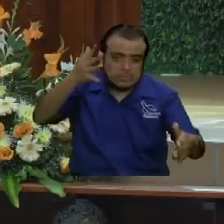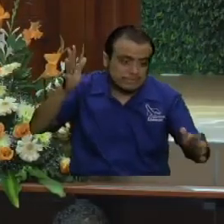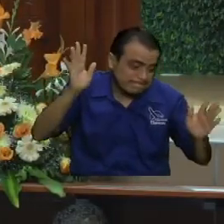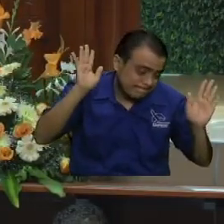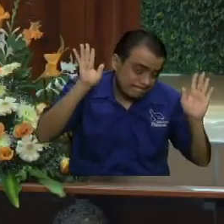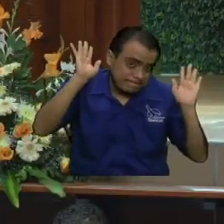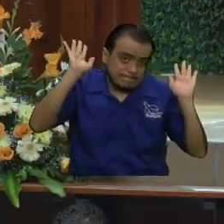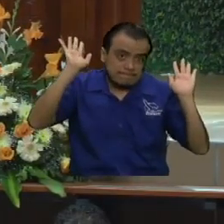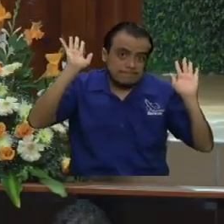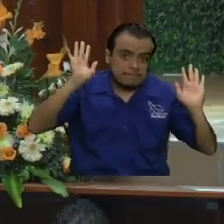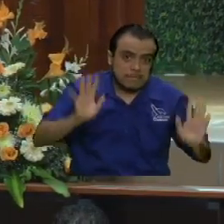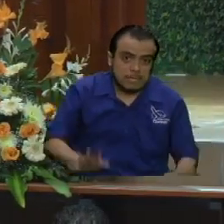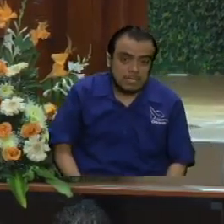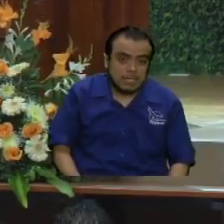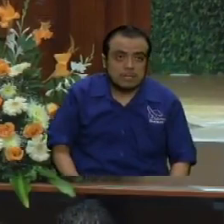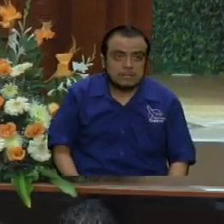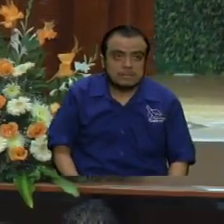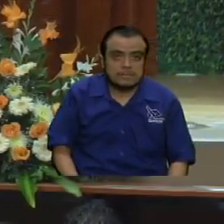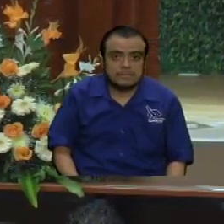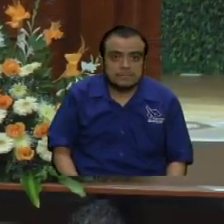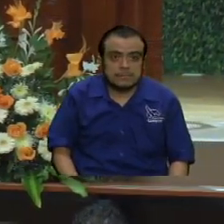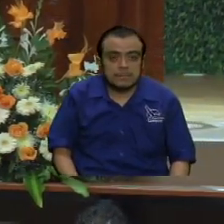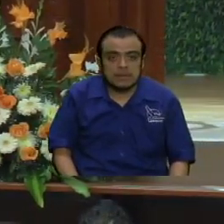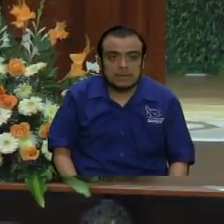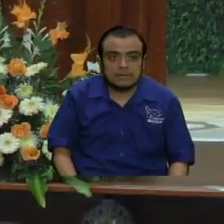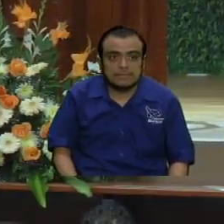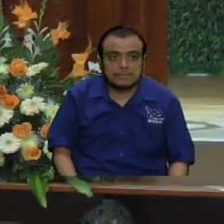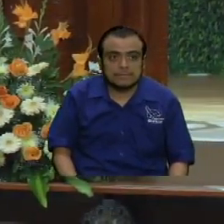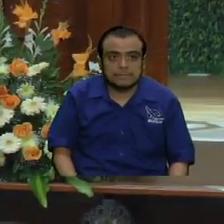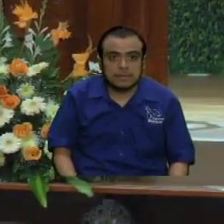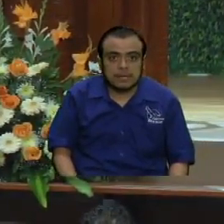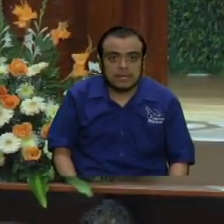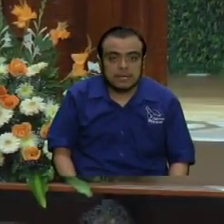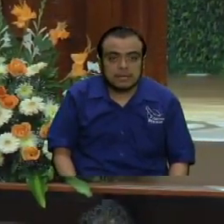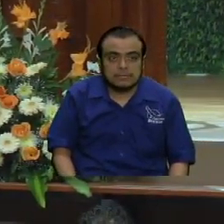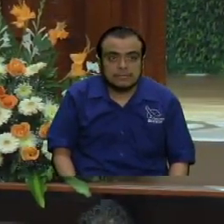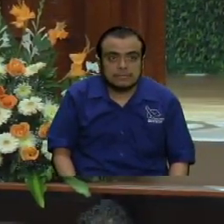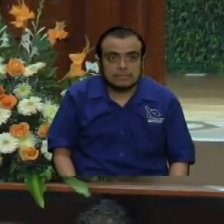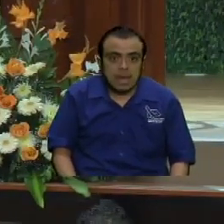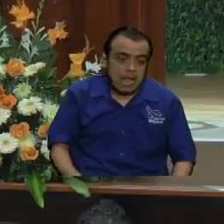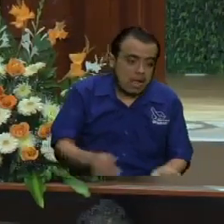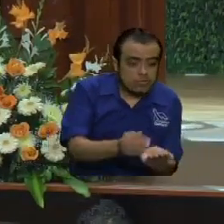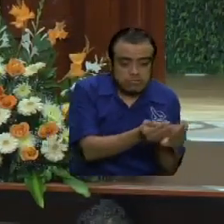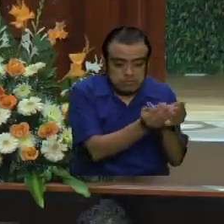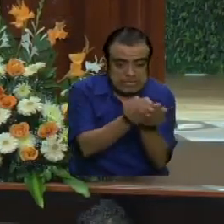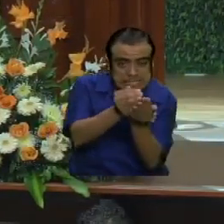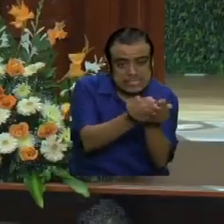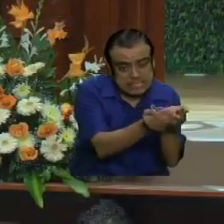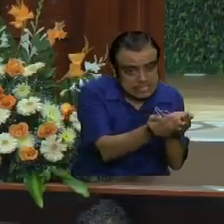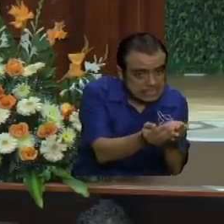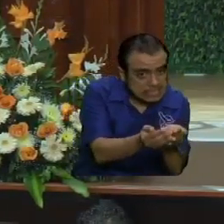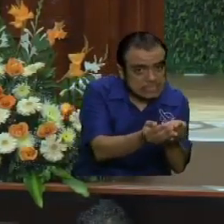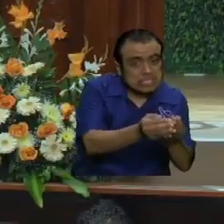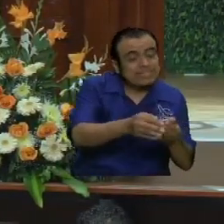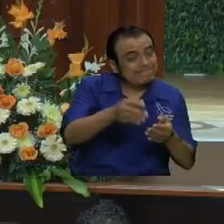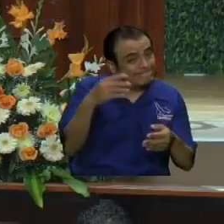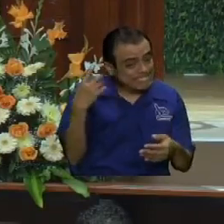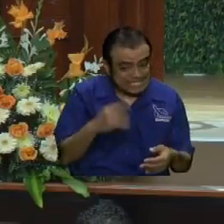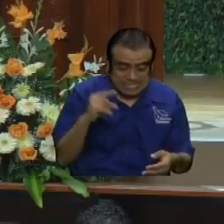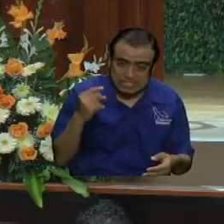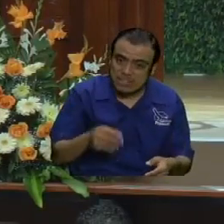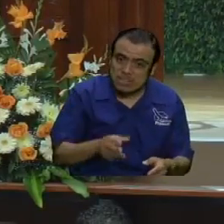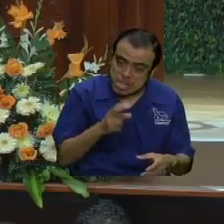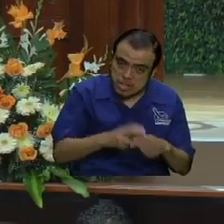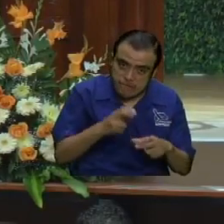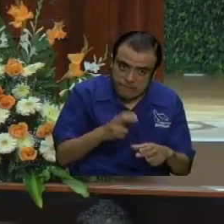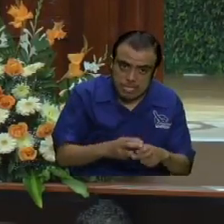le cuento cuáles son todos los vientos que han azotado la mar para que la gente no se nos vaya a llenar de